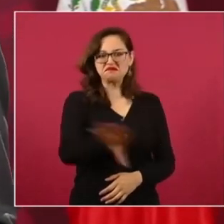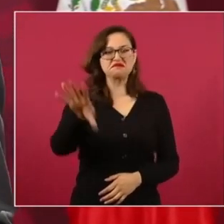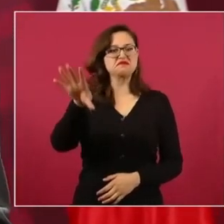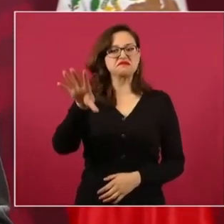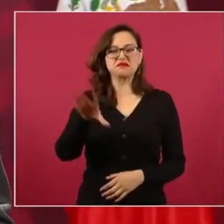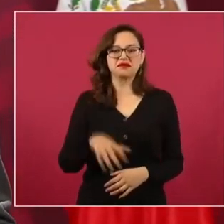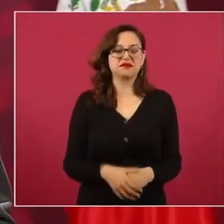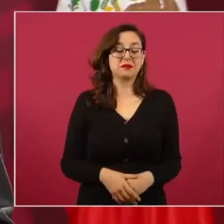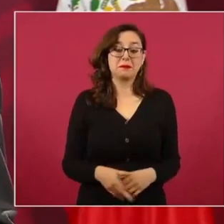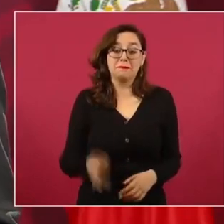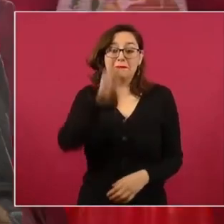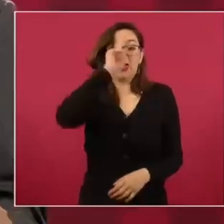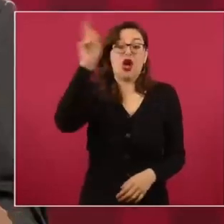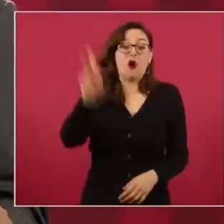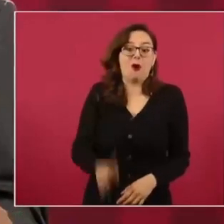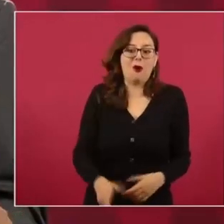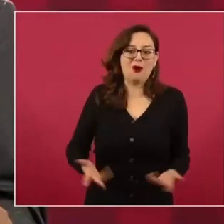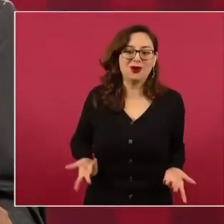un efecto de boomerang.